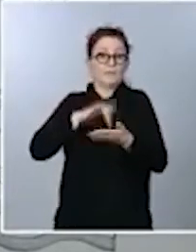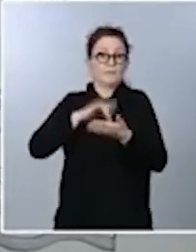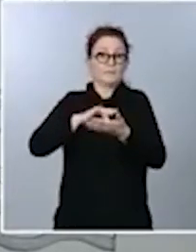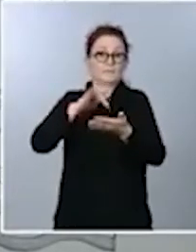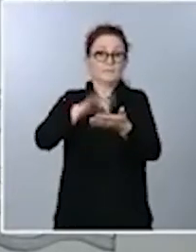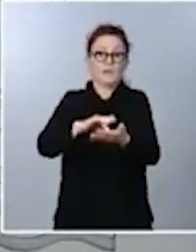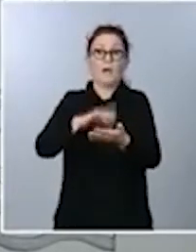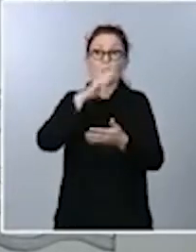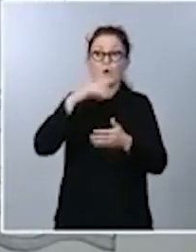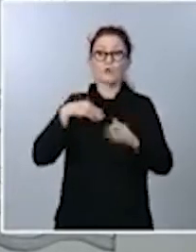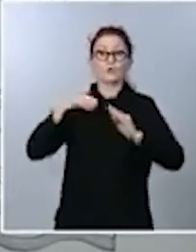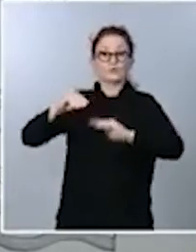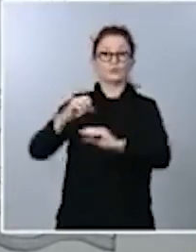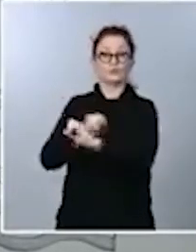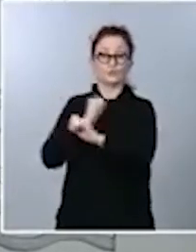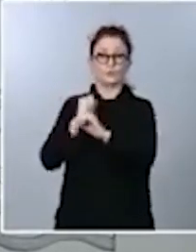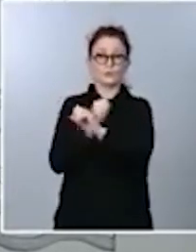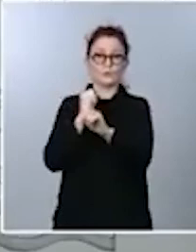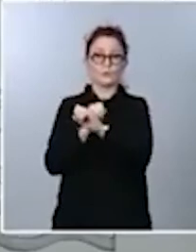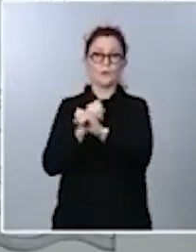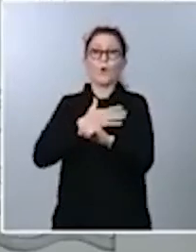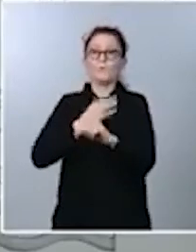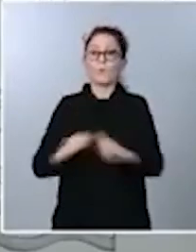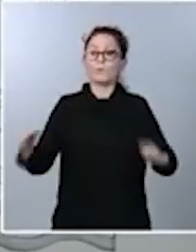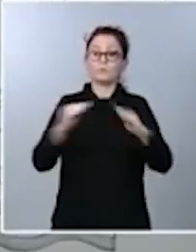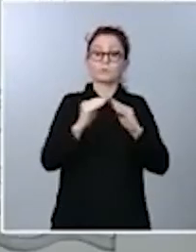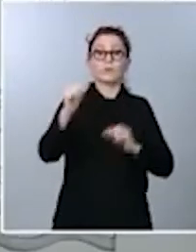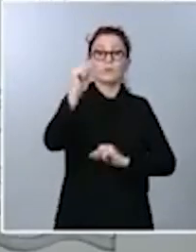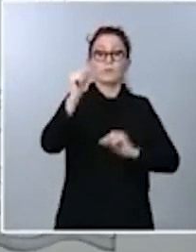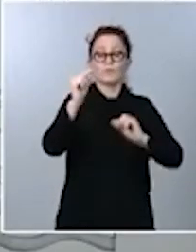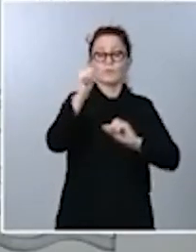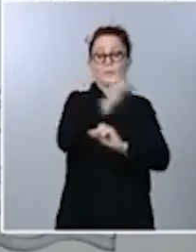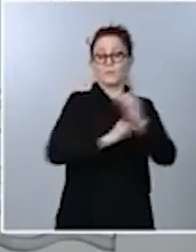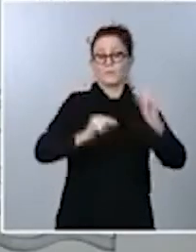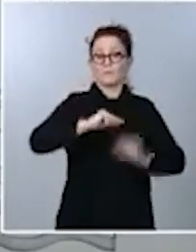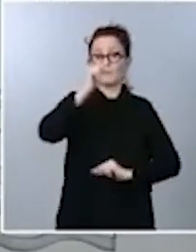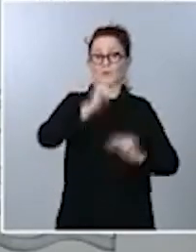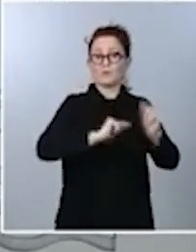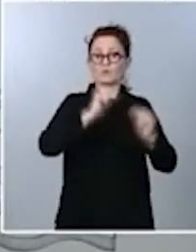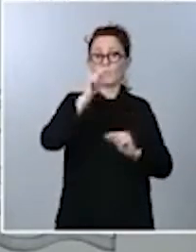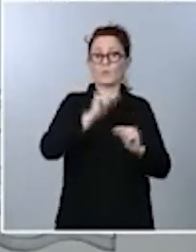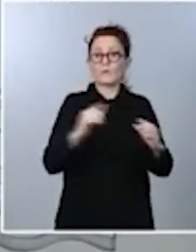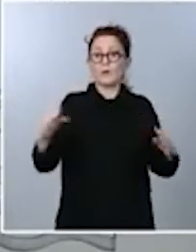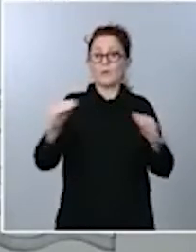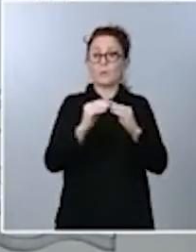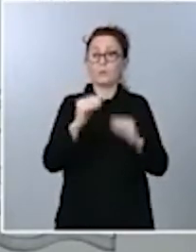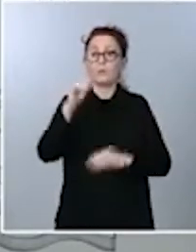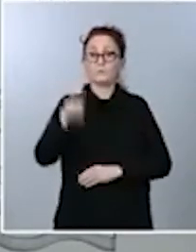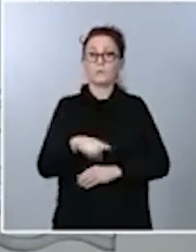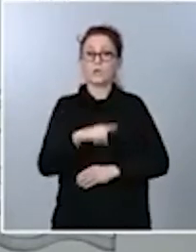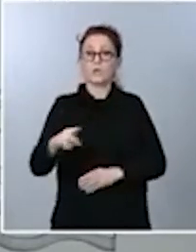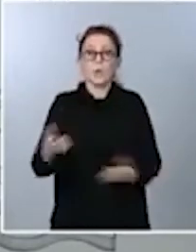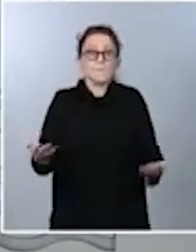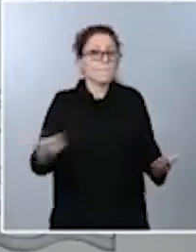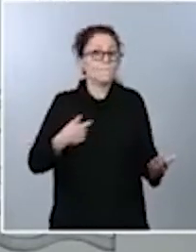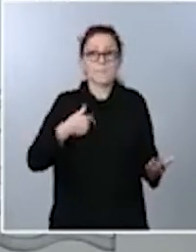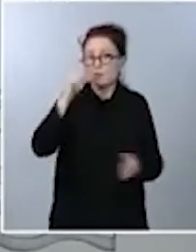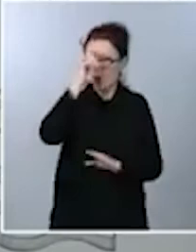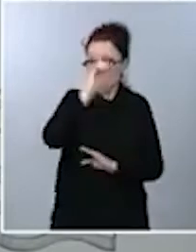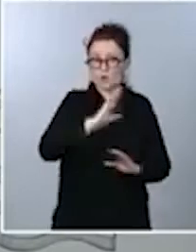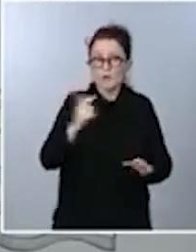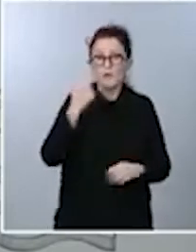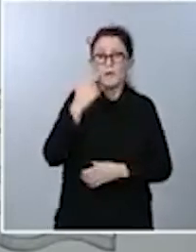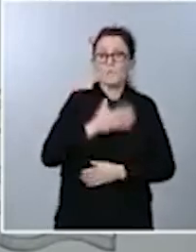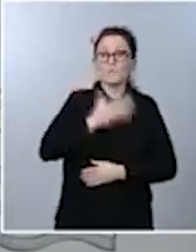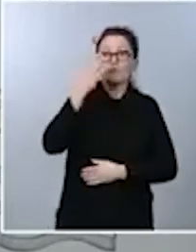¿Podrá coincidir o no con el debate presupuestario? Yo particularmente no lo sé. Si está ya en condiciones de poder hacer la audiencia